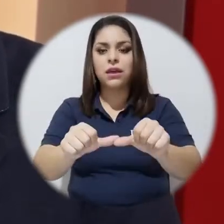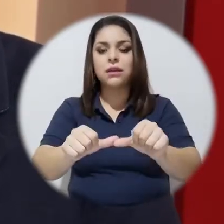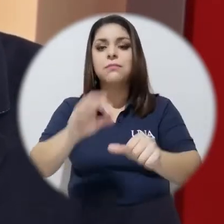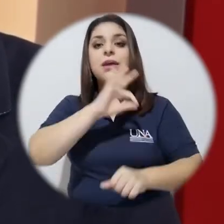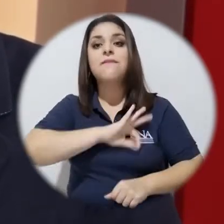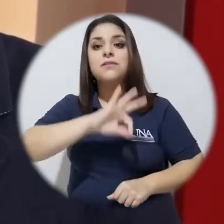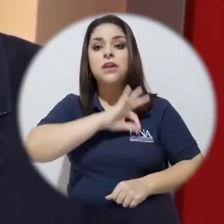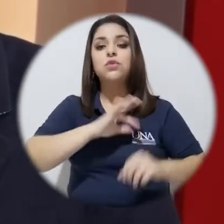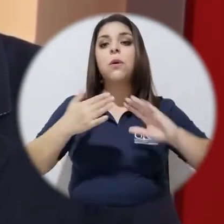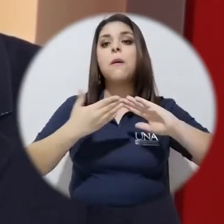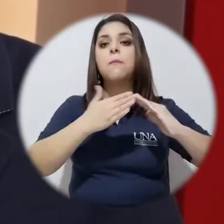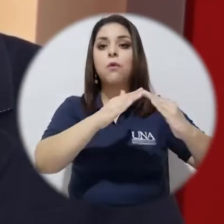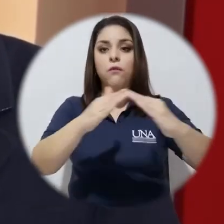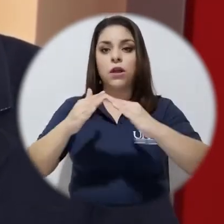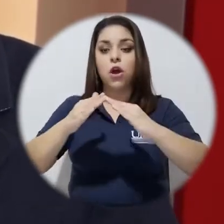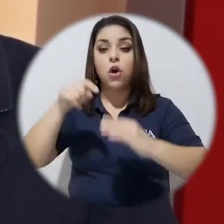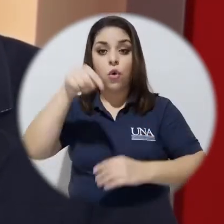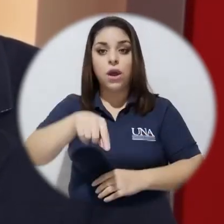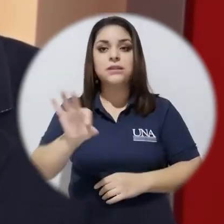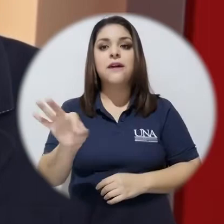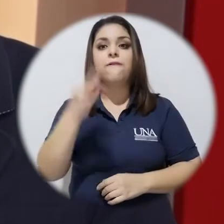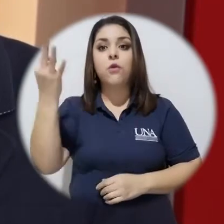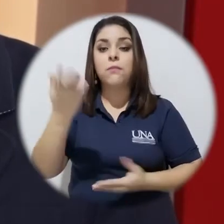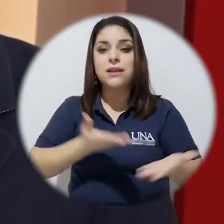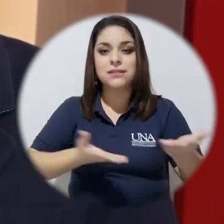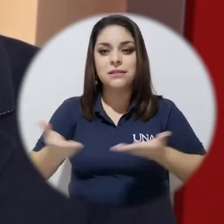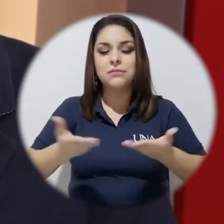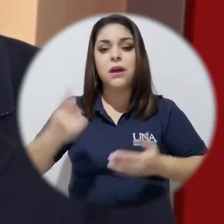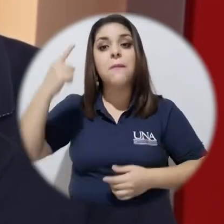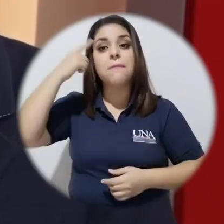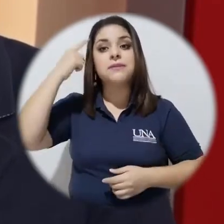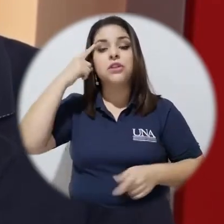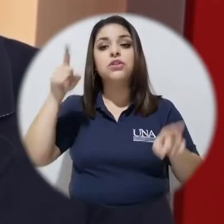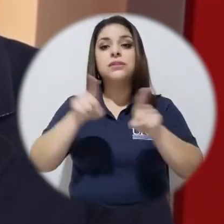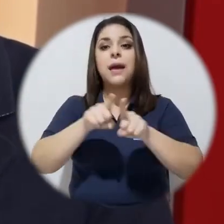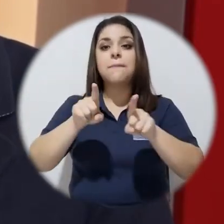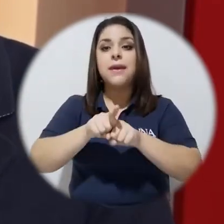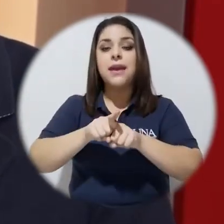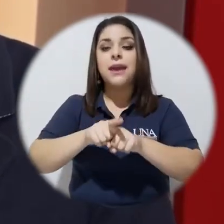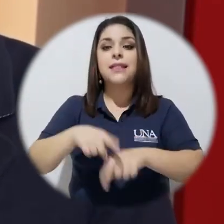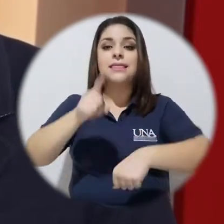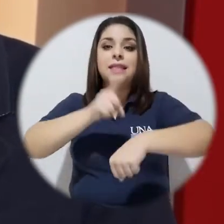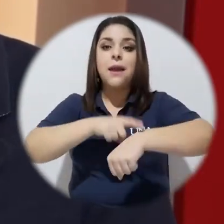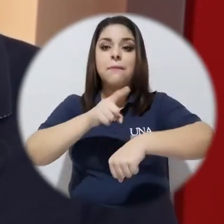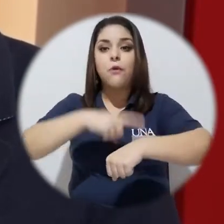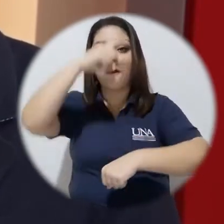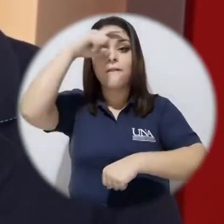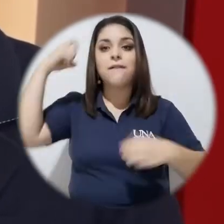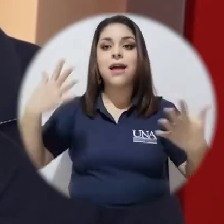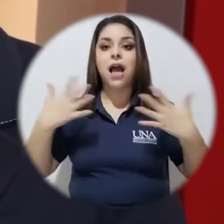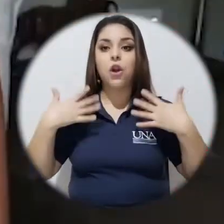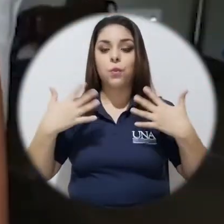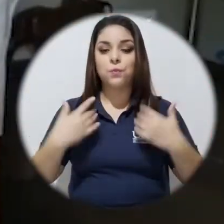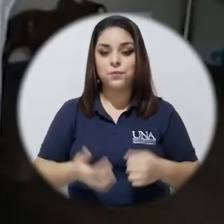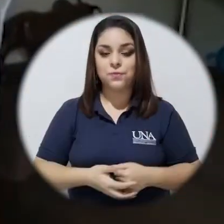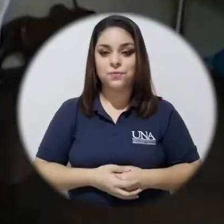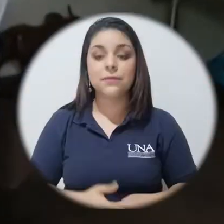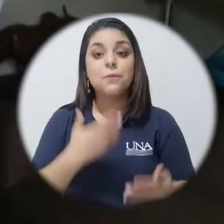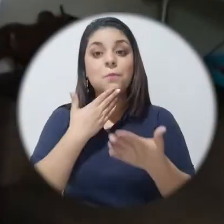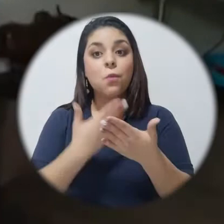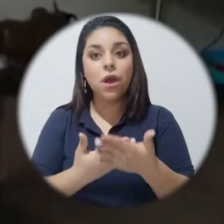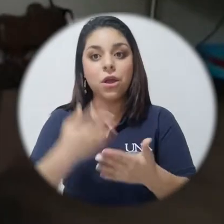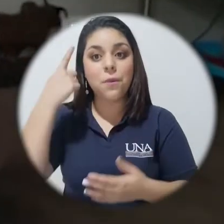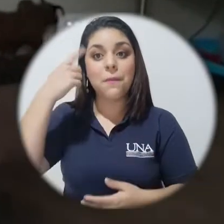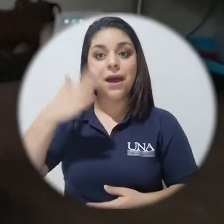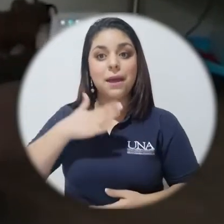beneficiando a la población con este tipo de servicios, pensando en el tercer ciclo, es decir, en verano. Bueno, para